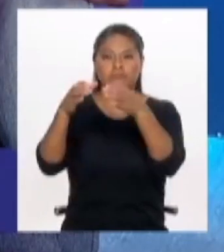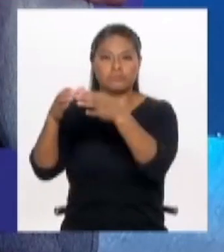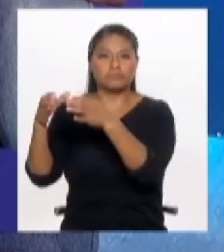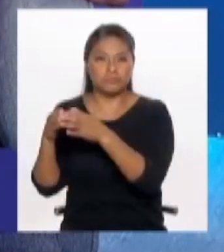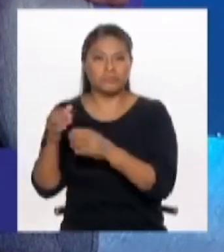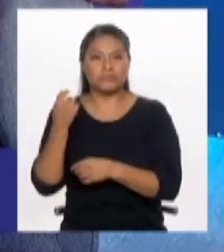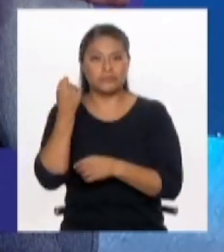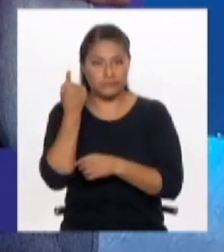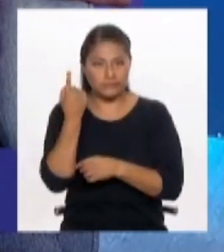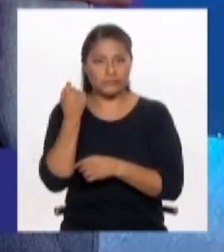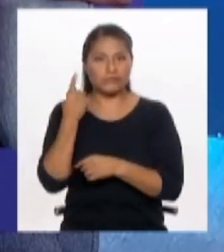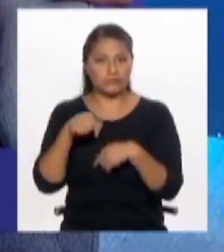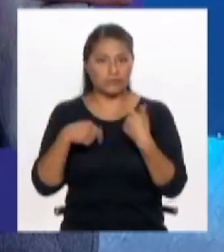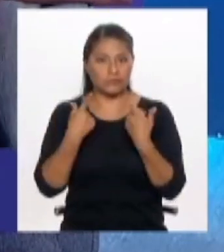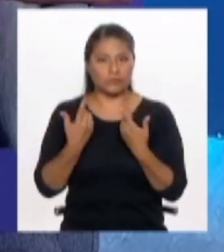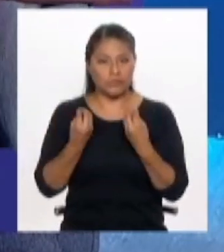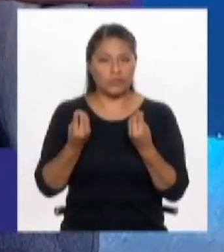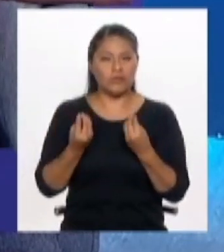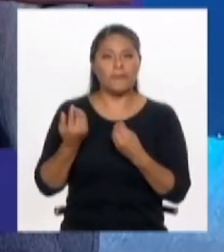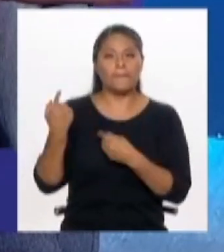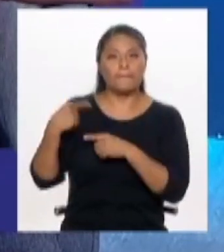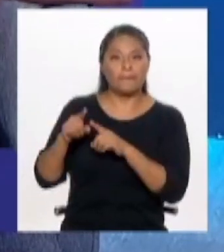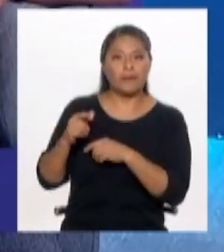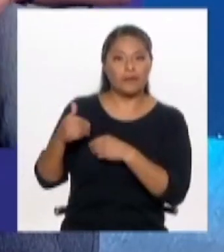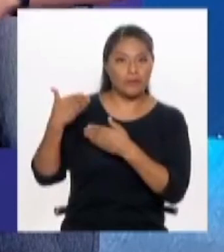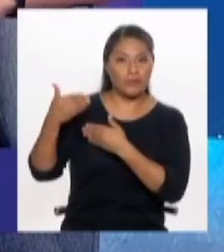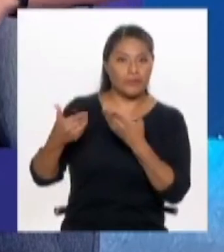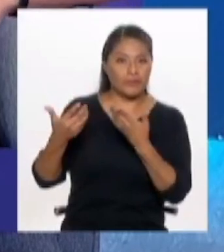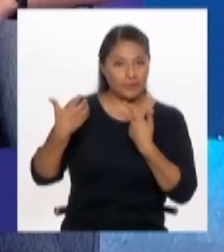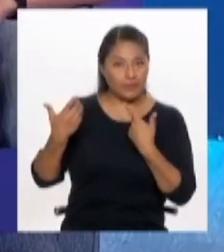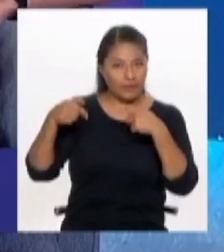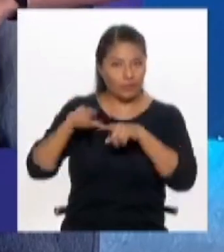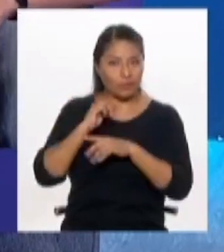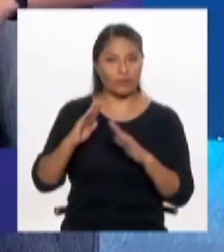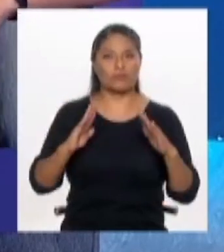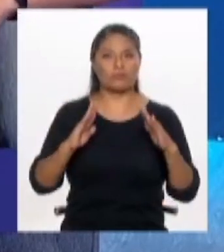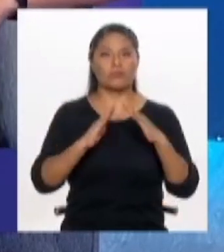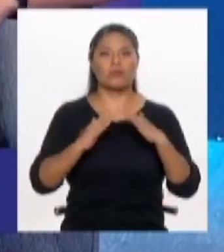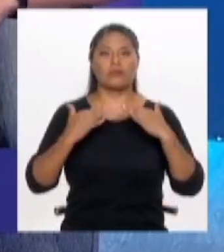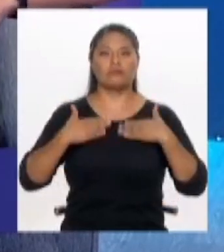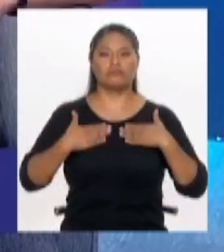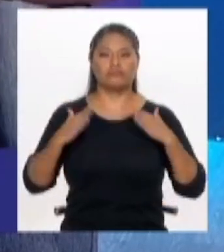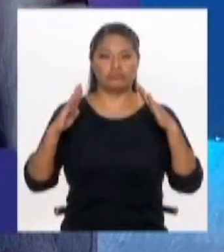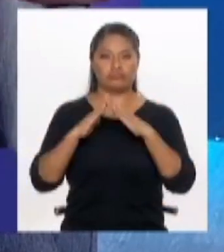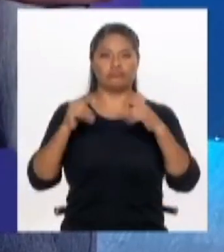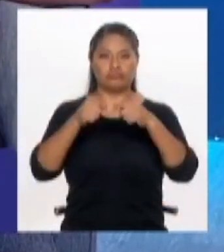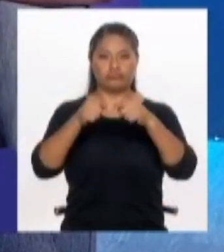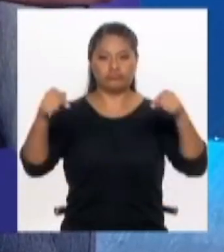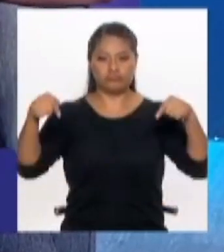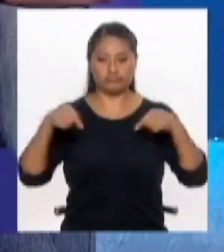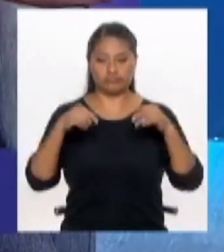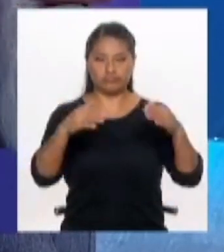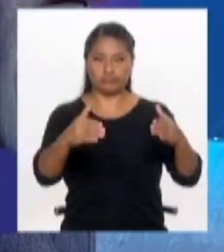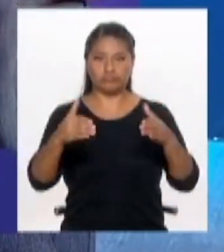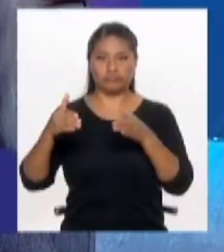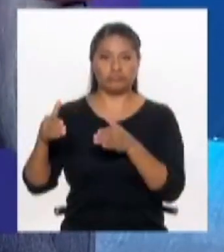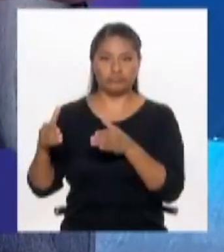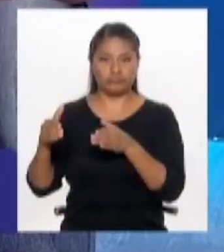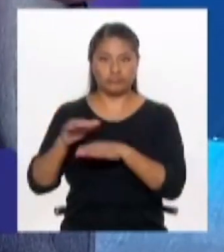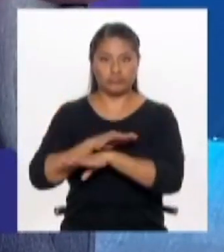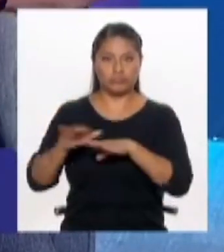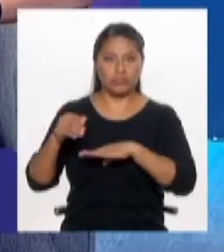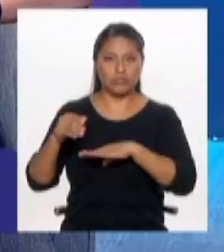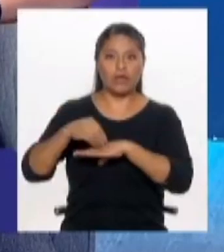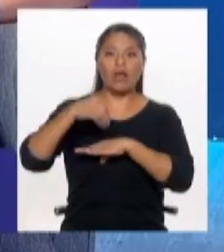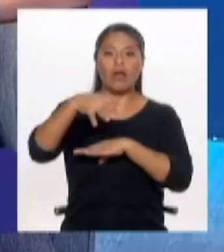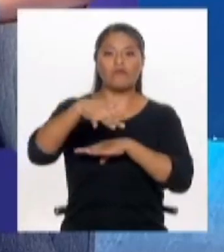una cosa de uno, tanto así que cuando uno tiene una propiedad claramente entiende lo que es el límite de propiedad, y detrás del límite de propiedad, tierra de